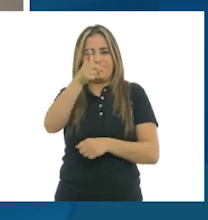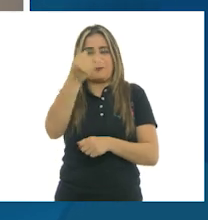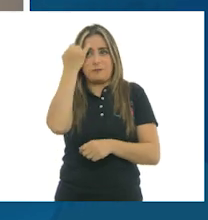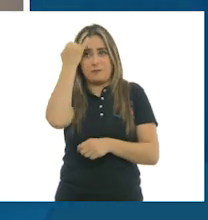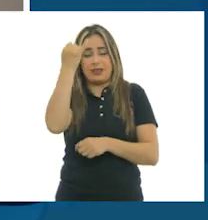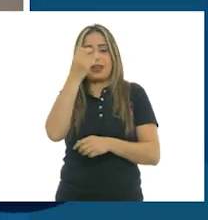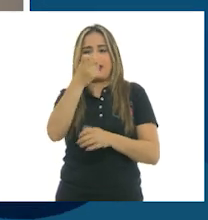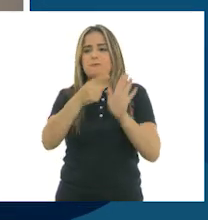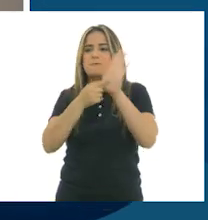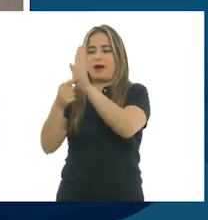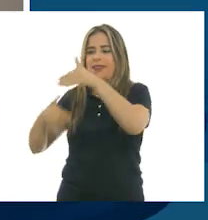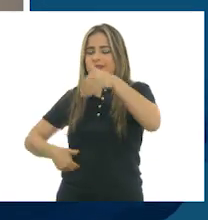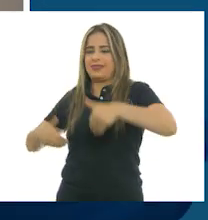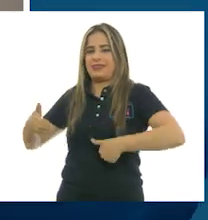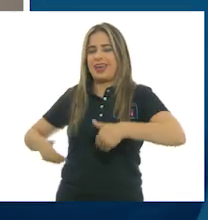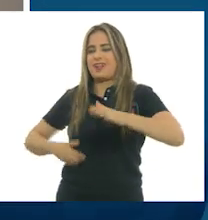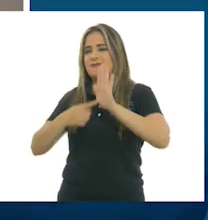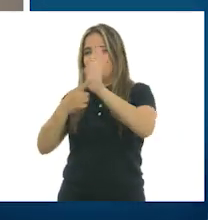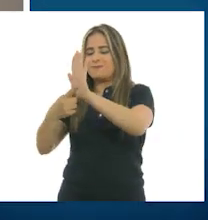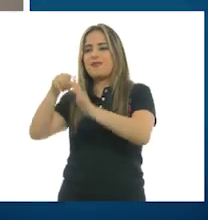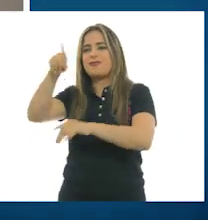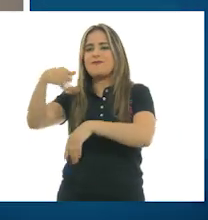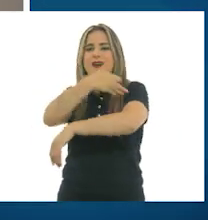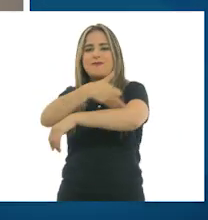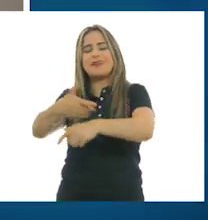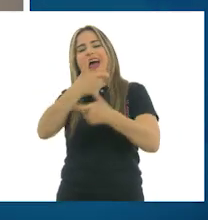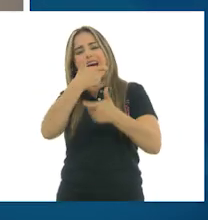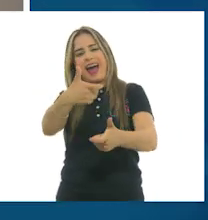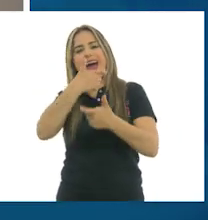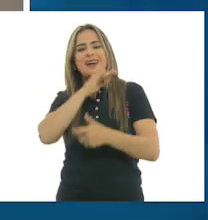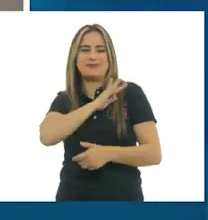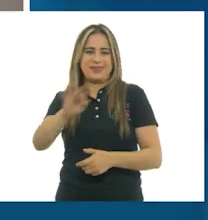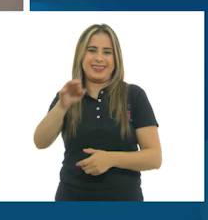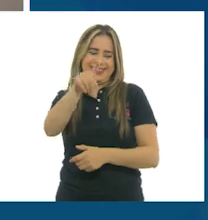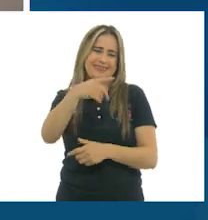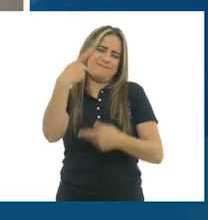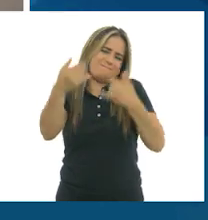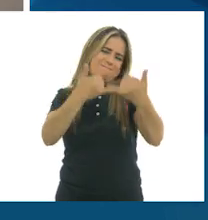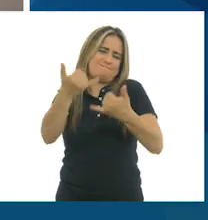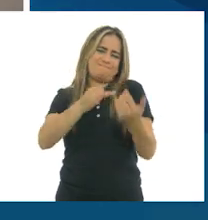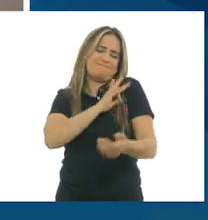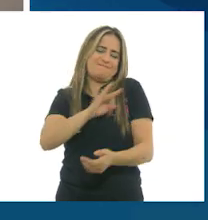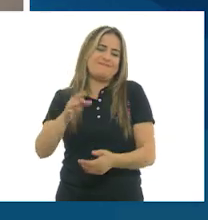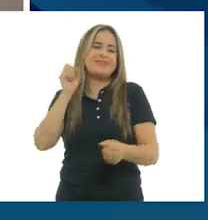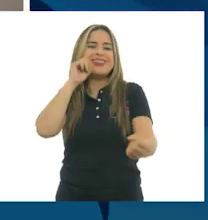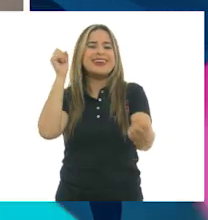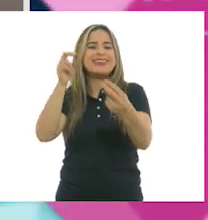un escenario más fértil para la comedia y jueguenlo. Nos vemos hasta la próxima.